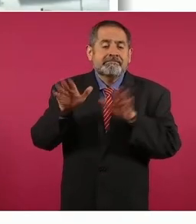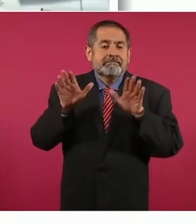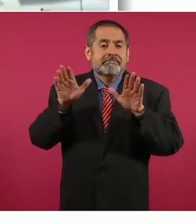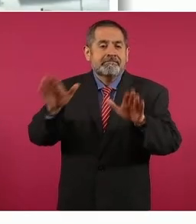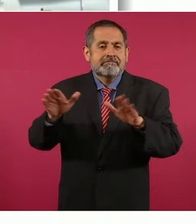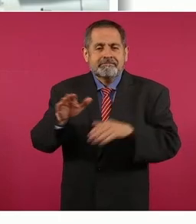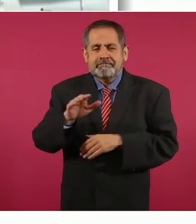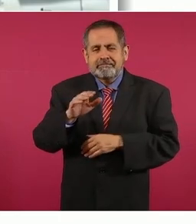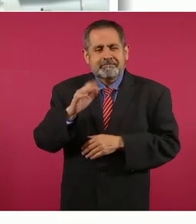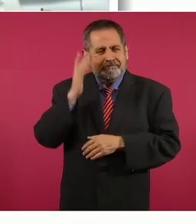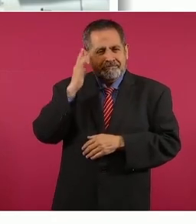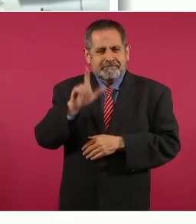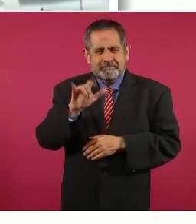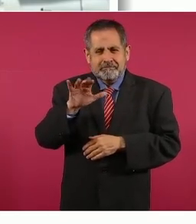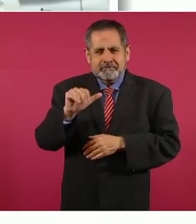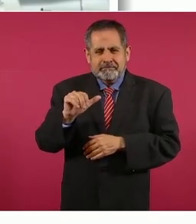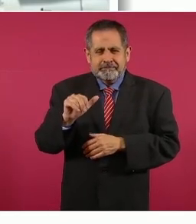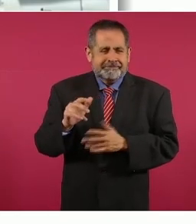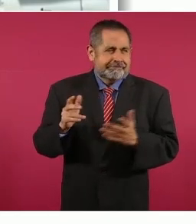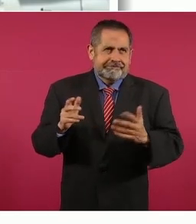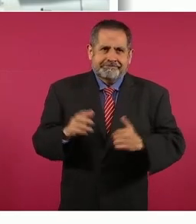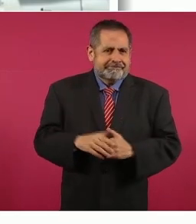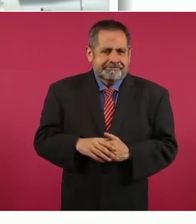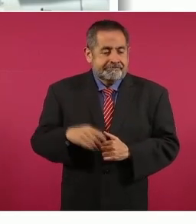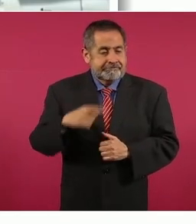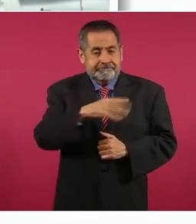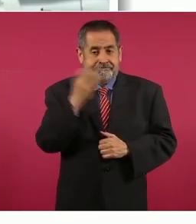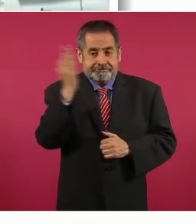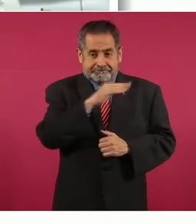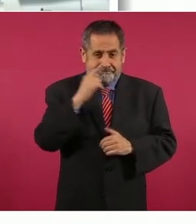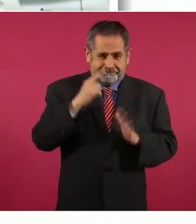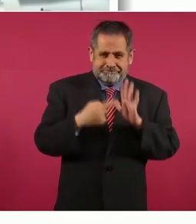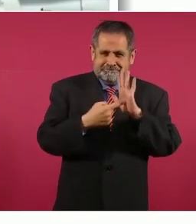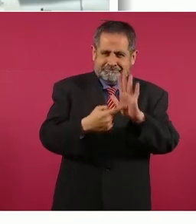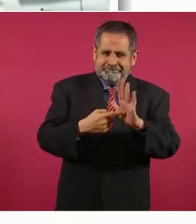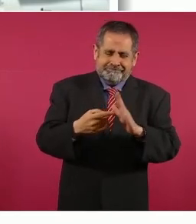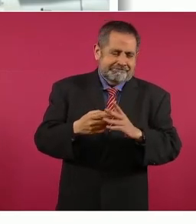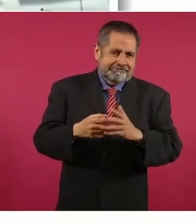Pero como es temporada de Noticias Falsas, aquí se los dejamos.